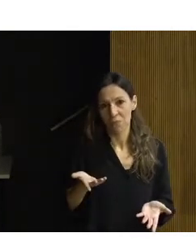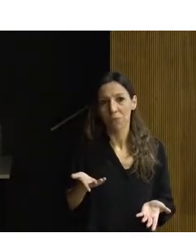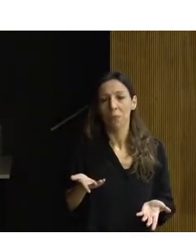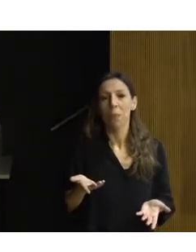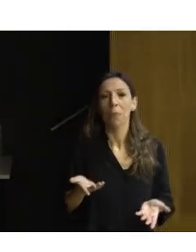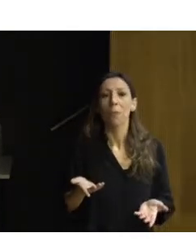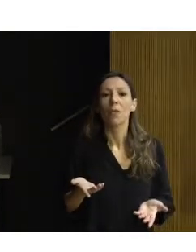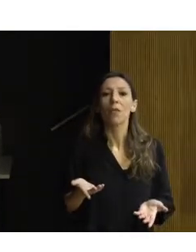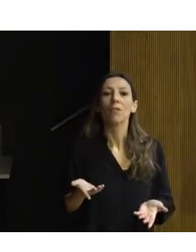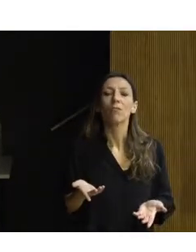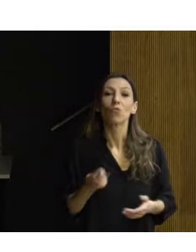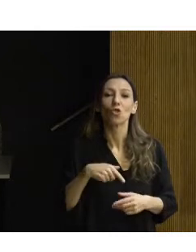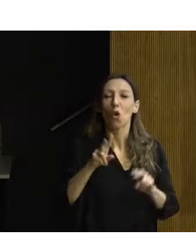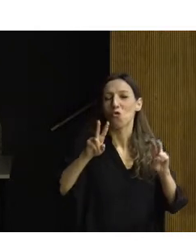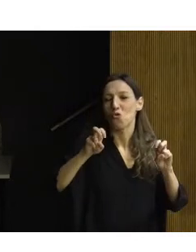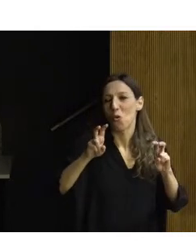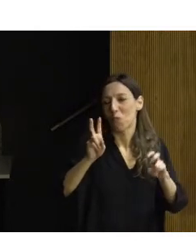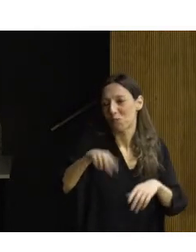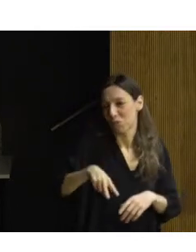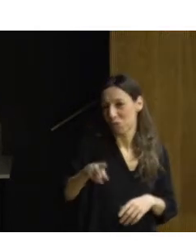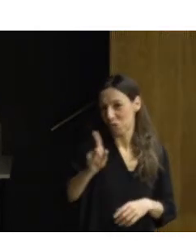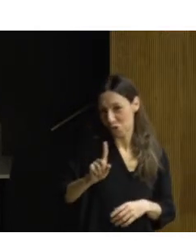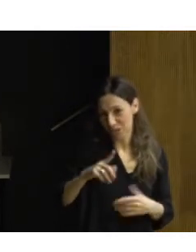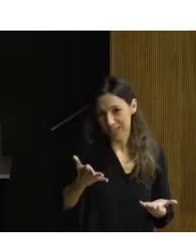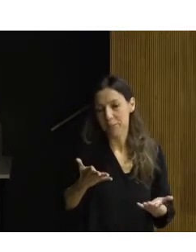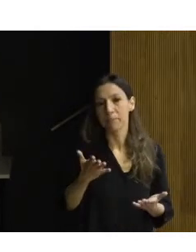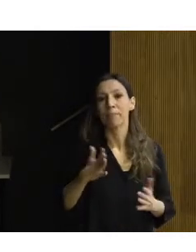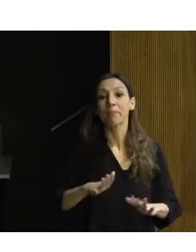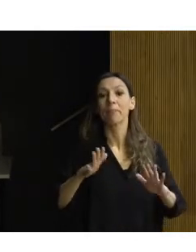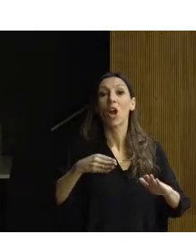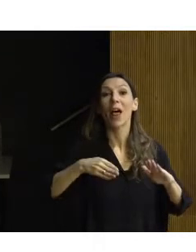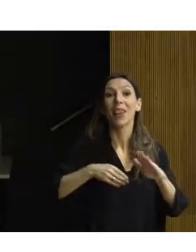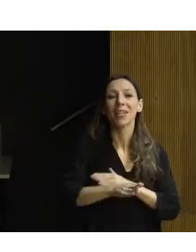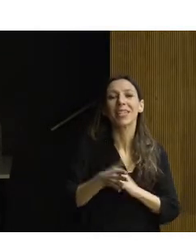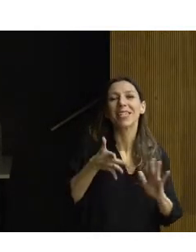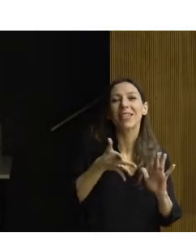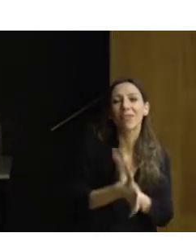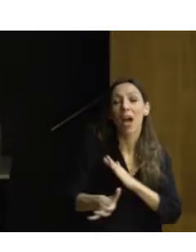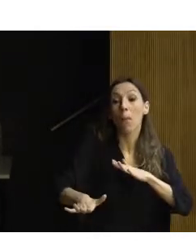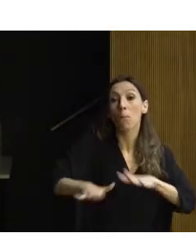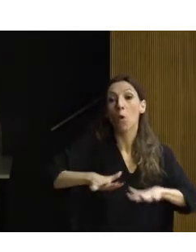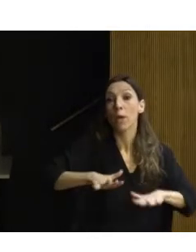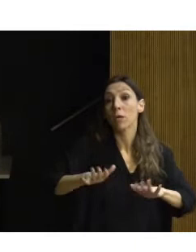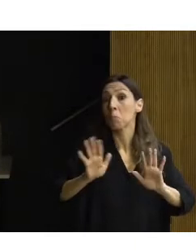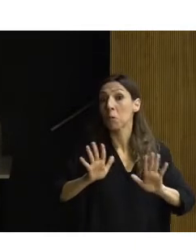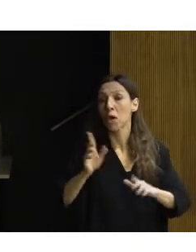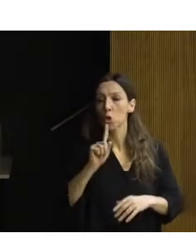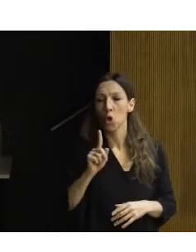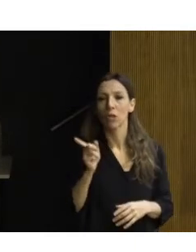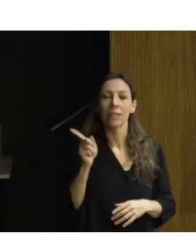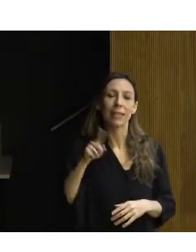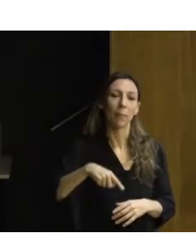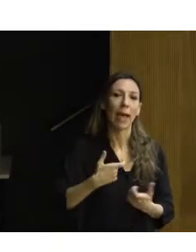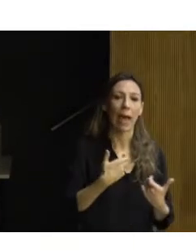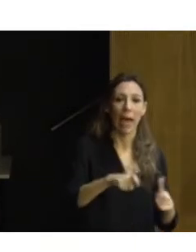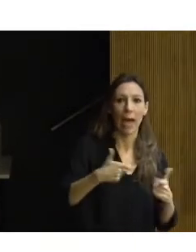pero la accesibilidad no es una cuestión de movilidad solamente, tiene muchísimos otros aspectos